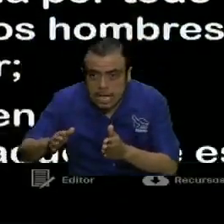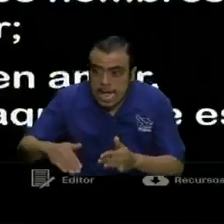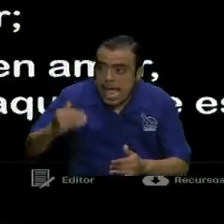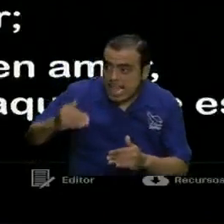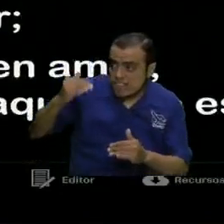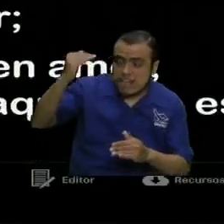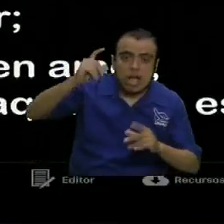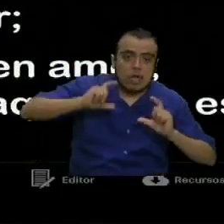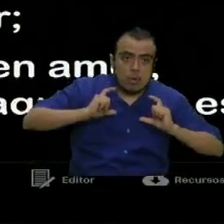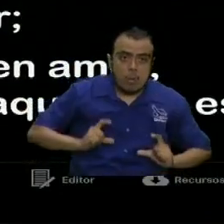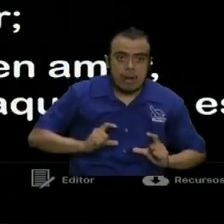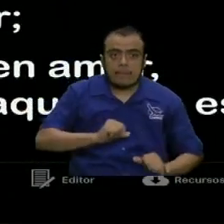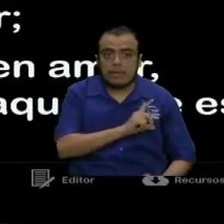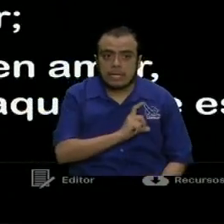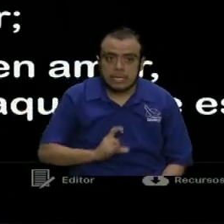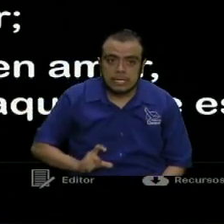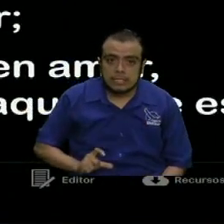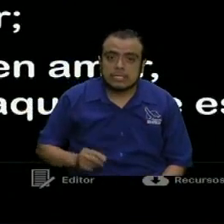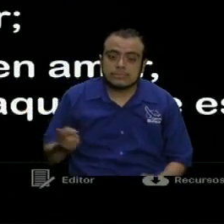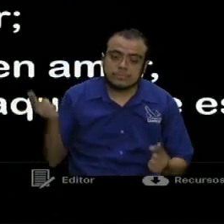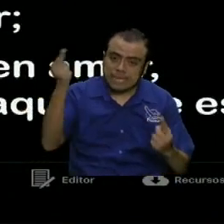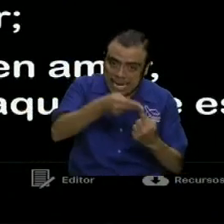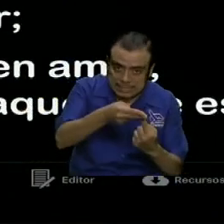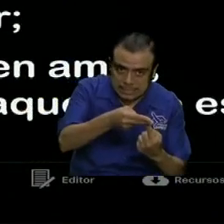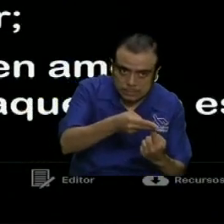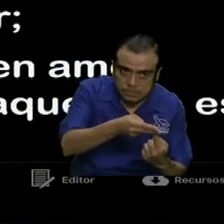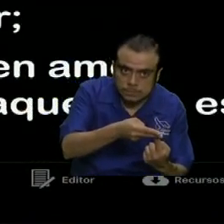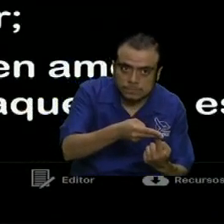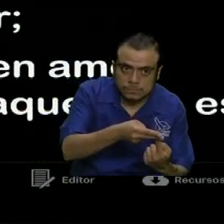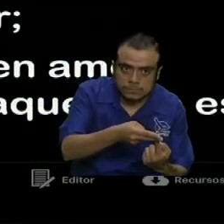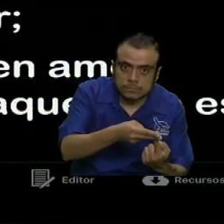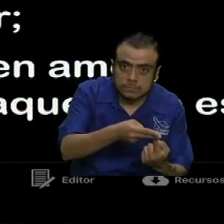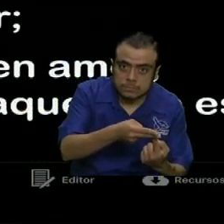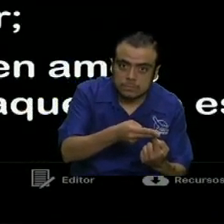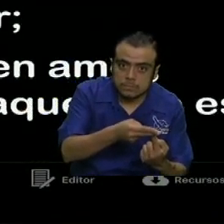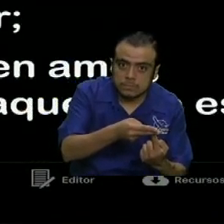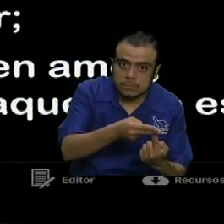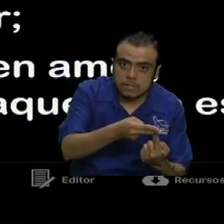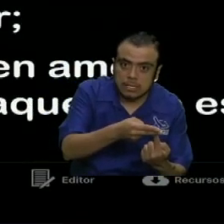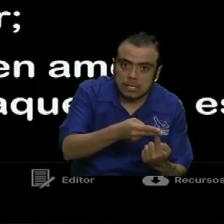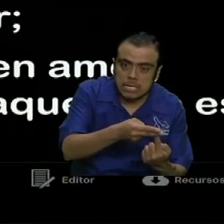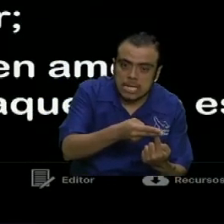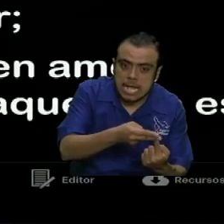edificación del cuerpo de Cristo. ¿Hasta qué? Aquí pone una fecha de caducidad.